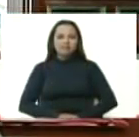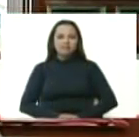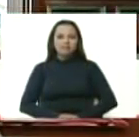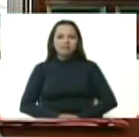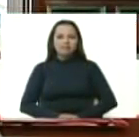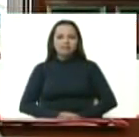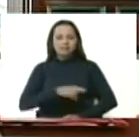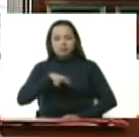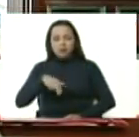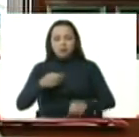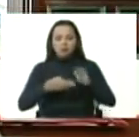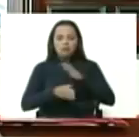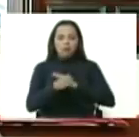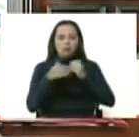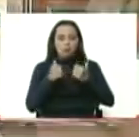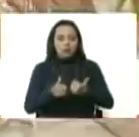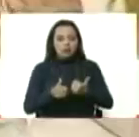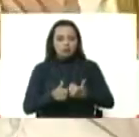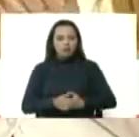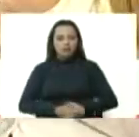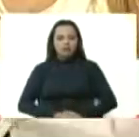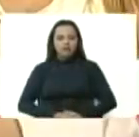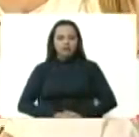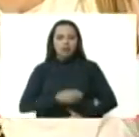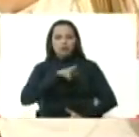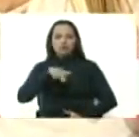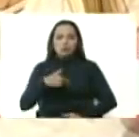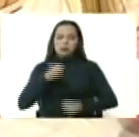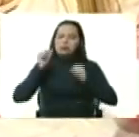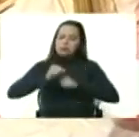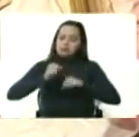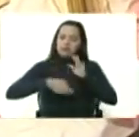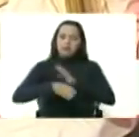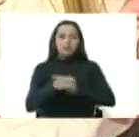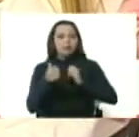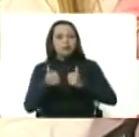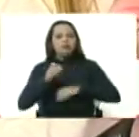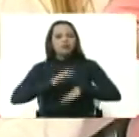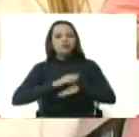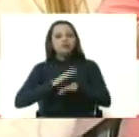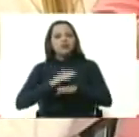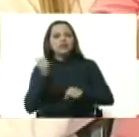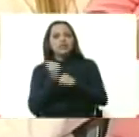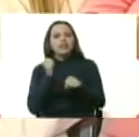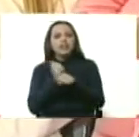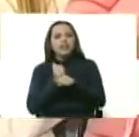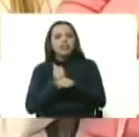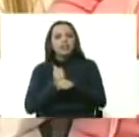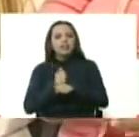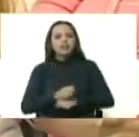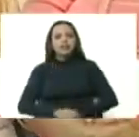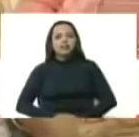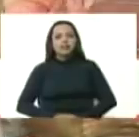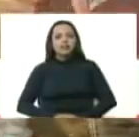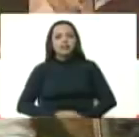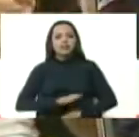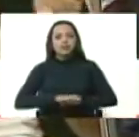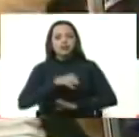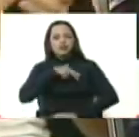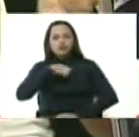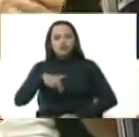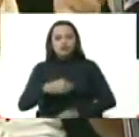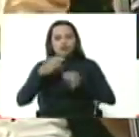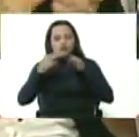Vamos bien. Nosotros sí vamos bien. Porque estamos trabajando. Porque somos sinceros,